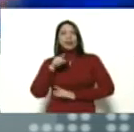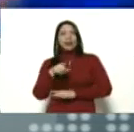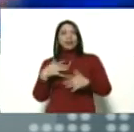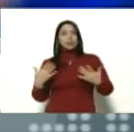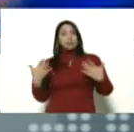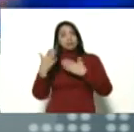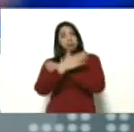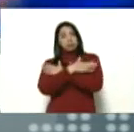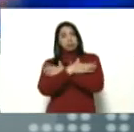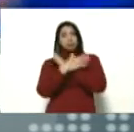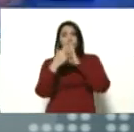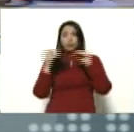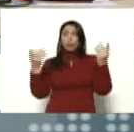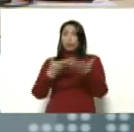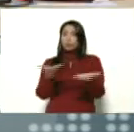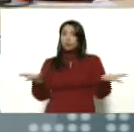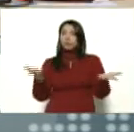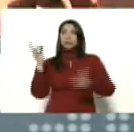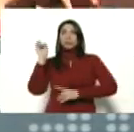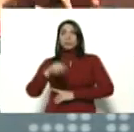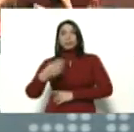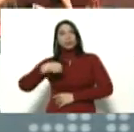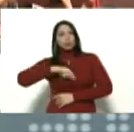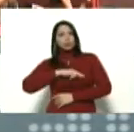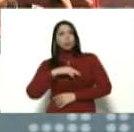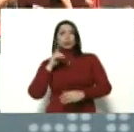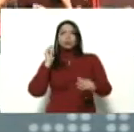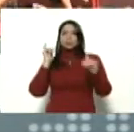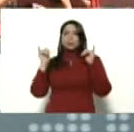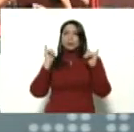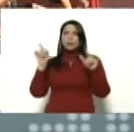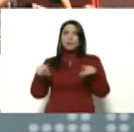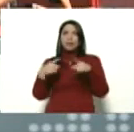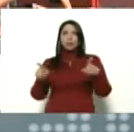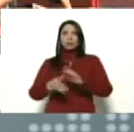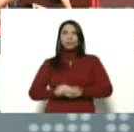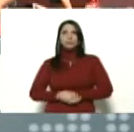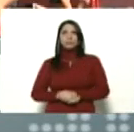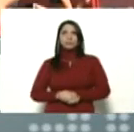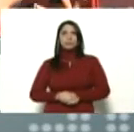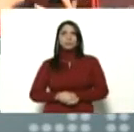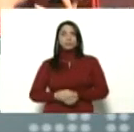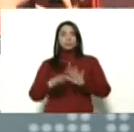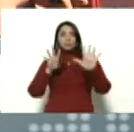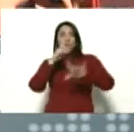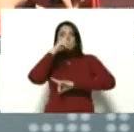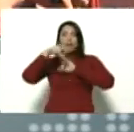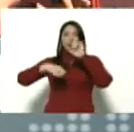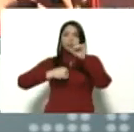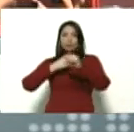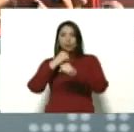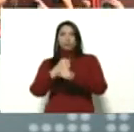Felicidades a todos. Bueno, también hoy estamos conmemorando nueve años